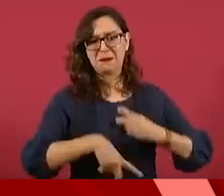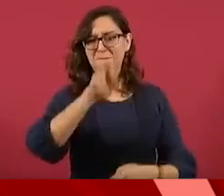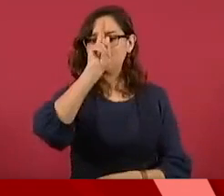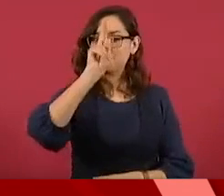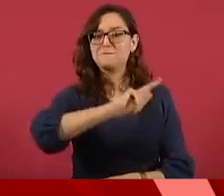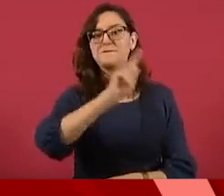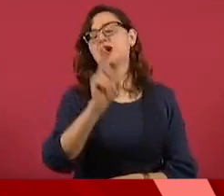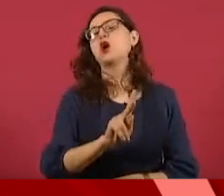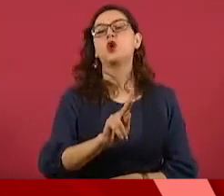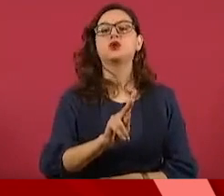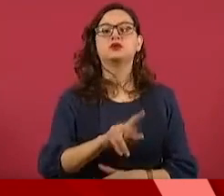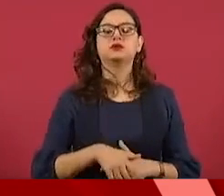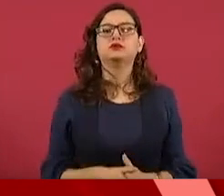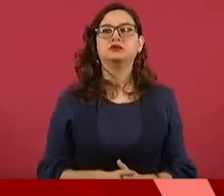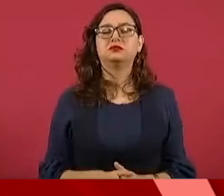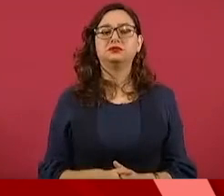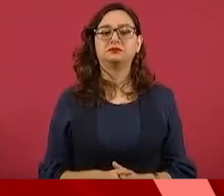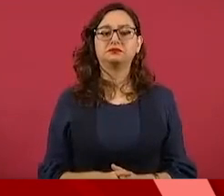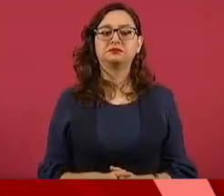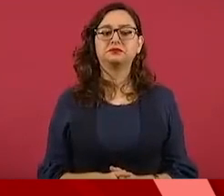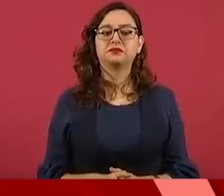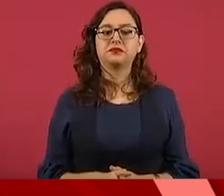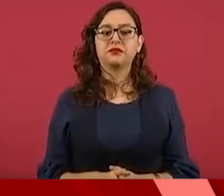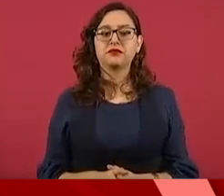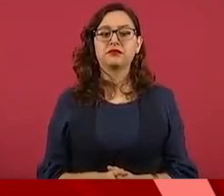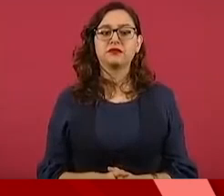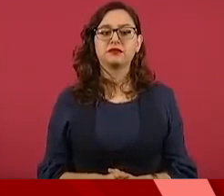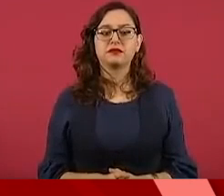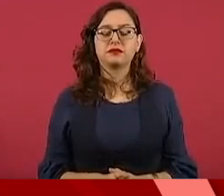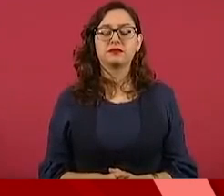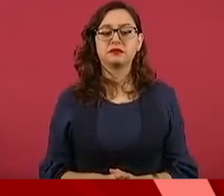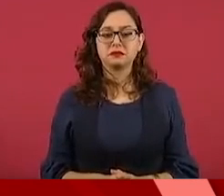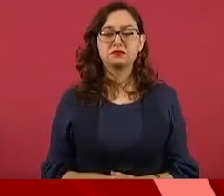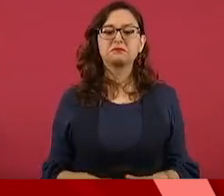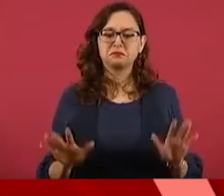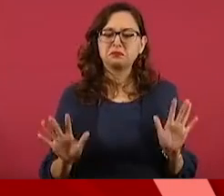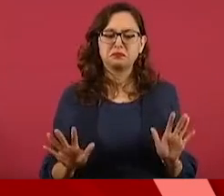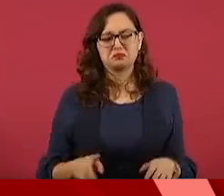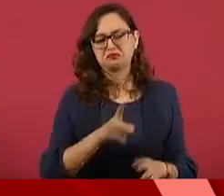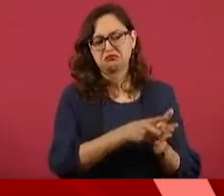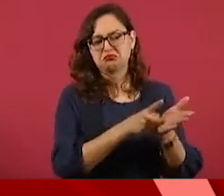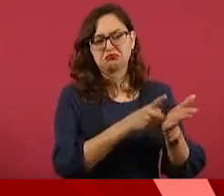Yo quisiera, o sea, ellos tienen todo su derecho